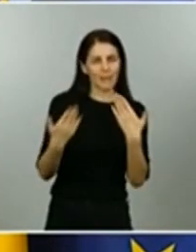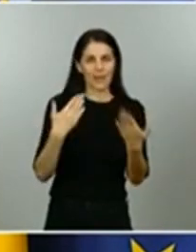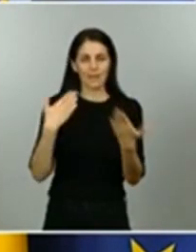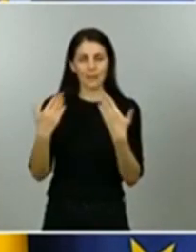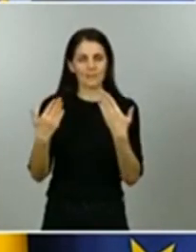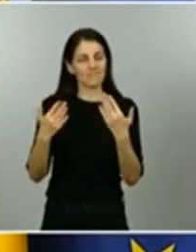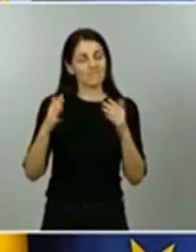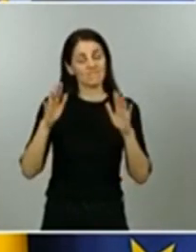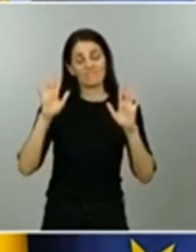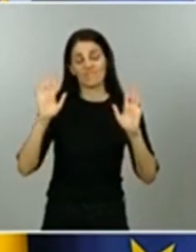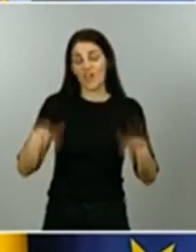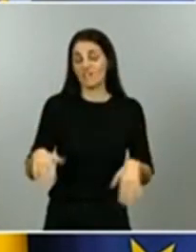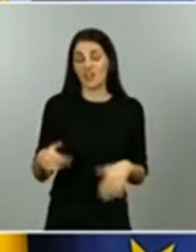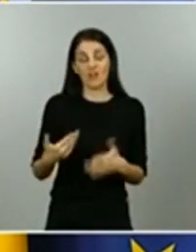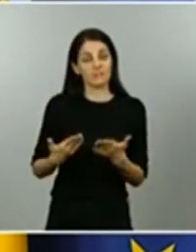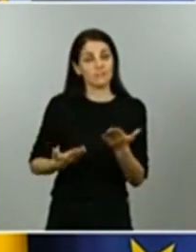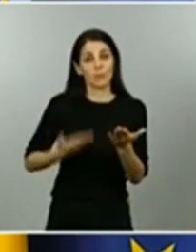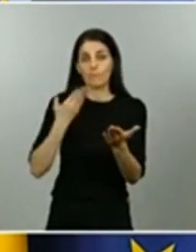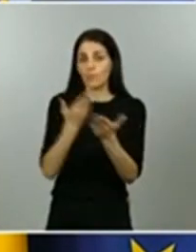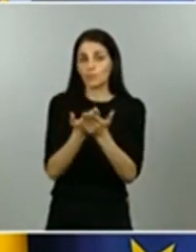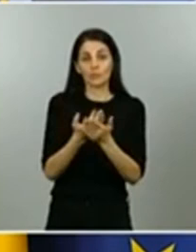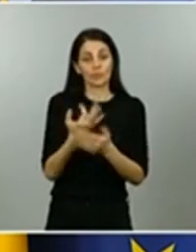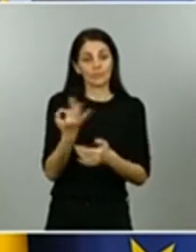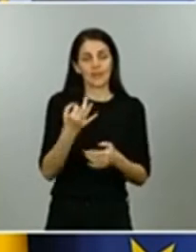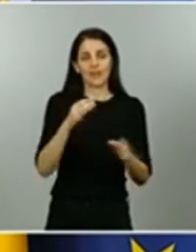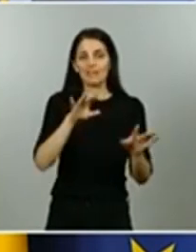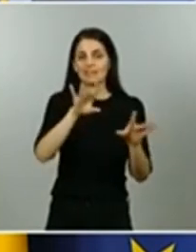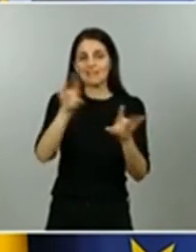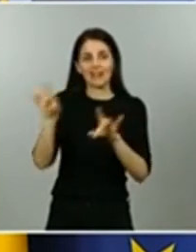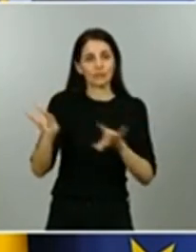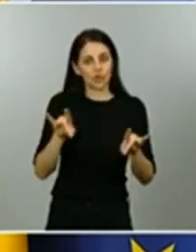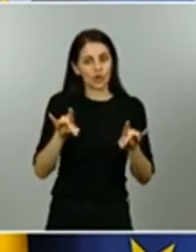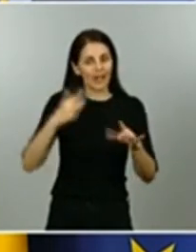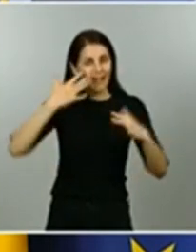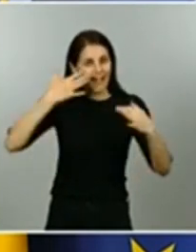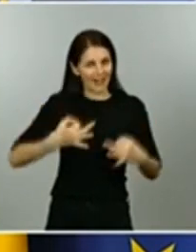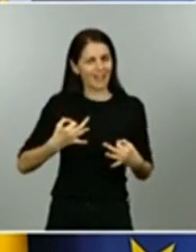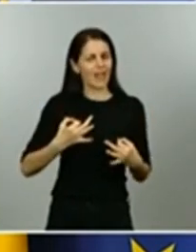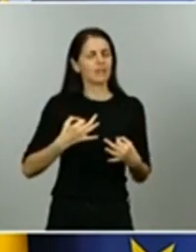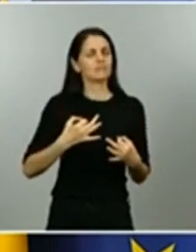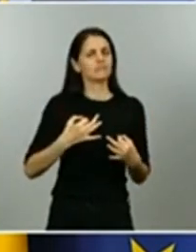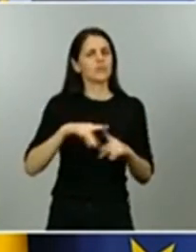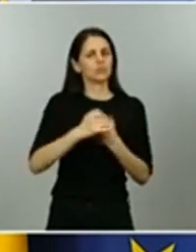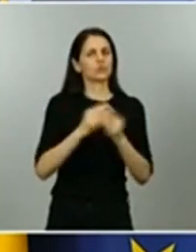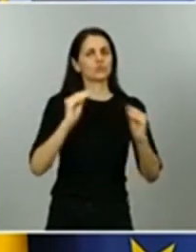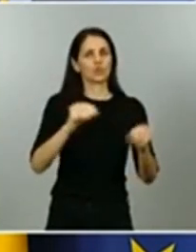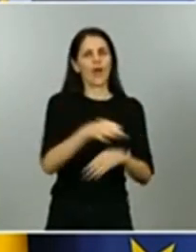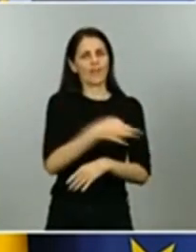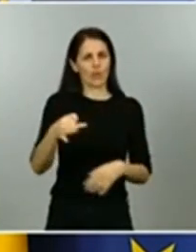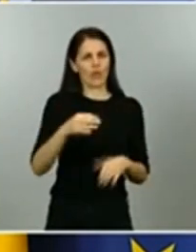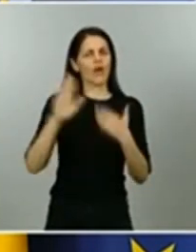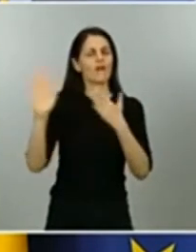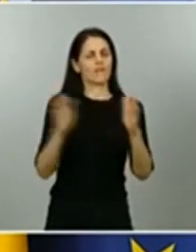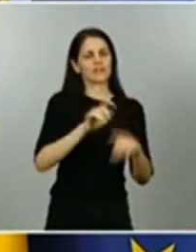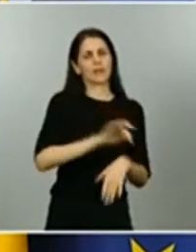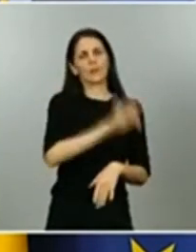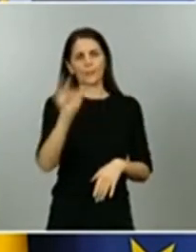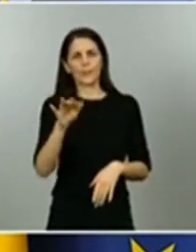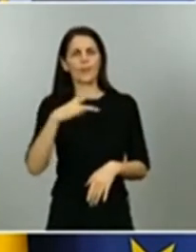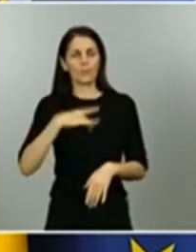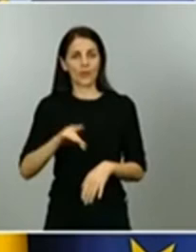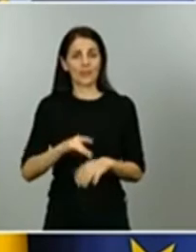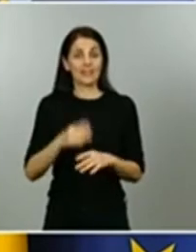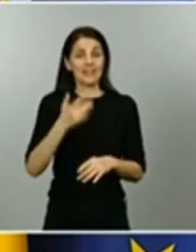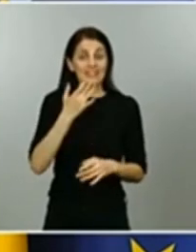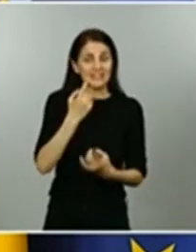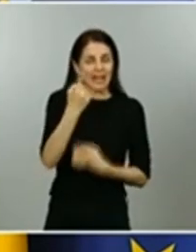la propuesta de aquellos territorios que realmente están en una situación adecuada y aquellos en los que la duda eran más de lo aceptable se